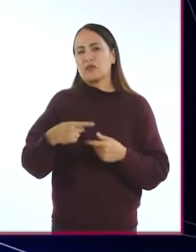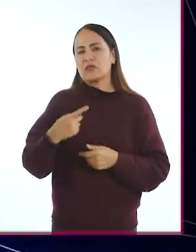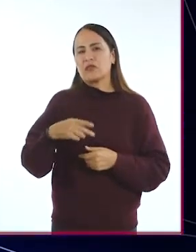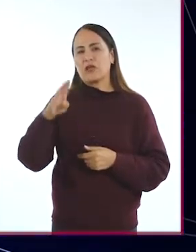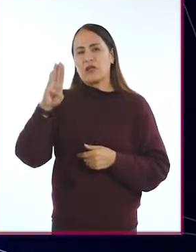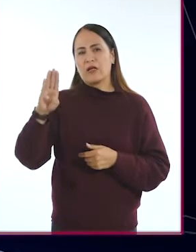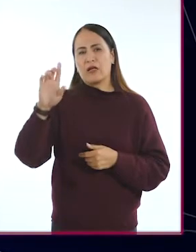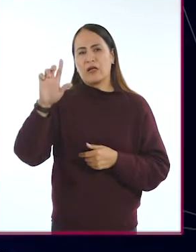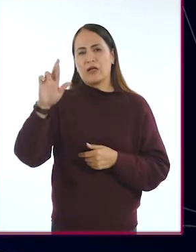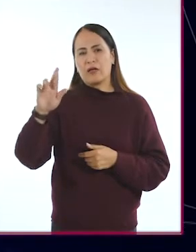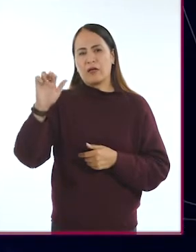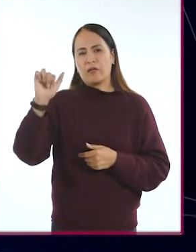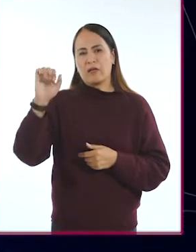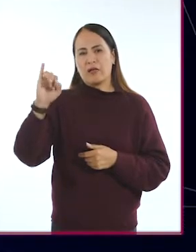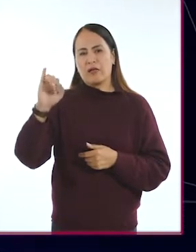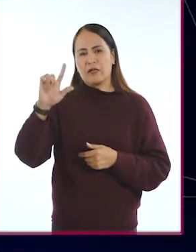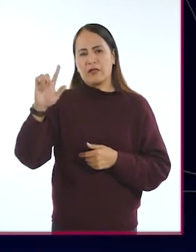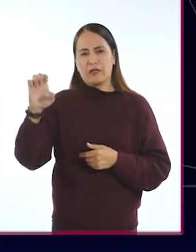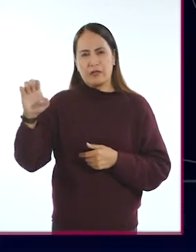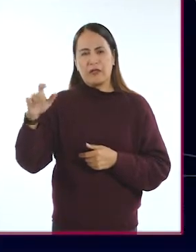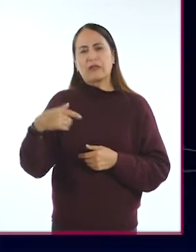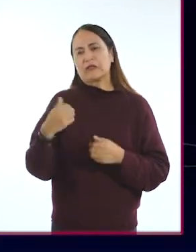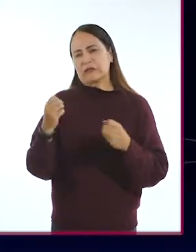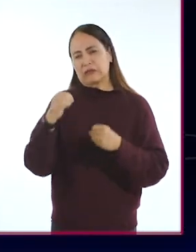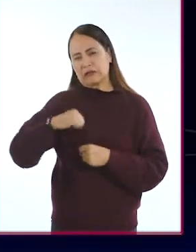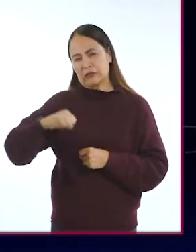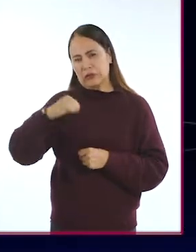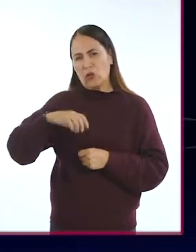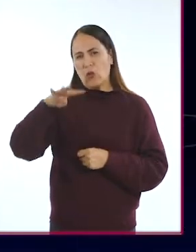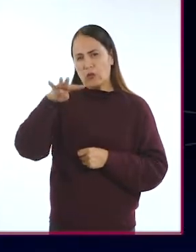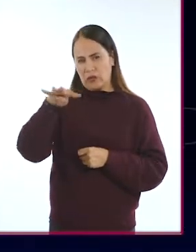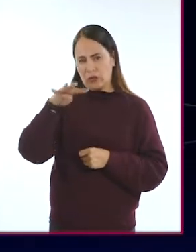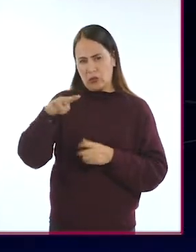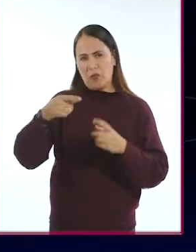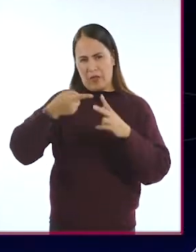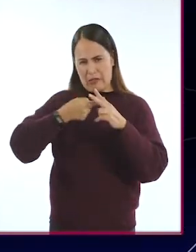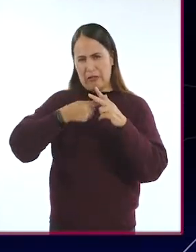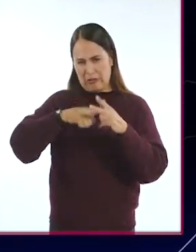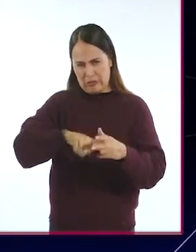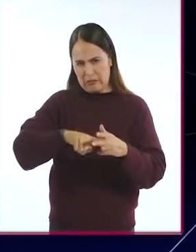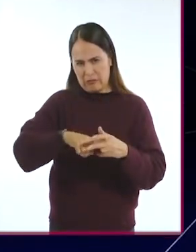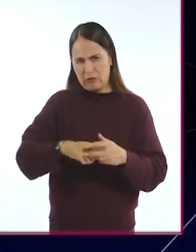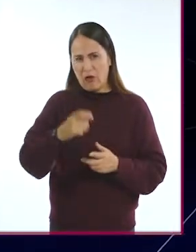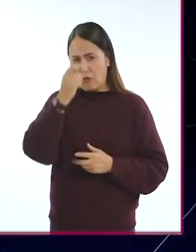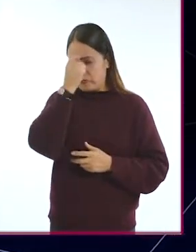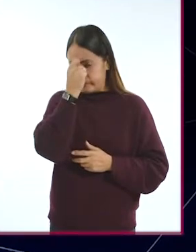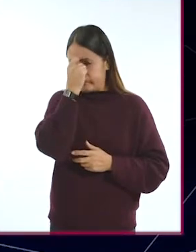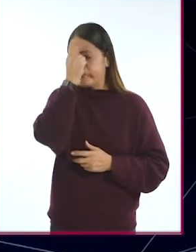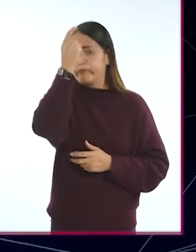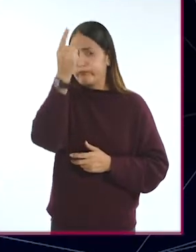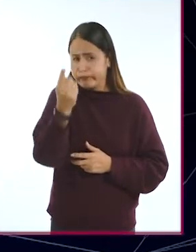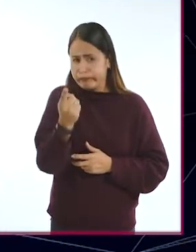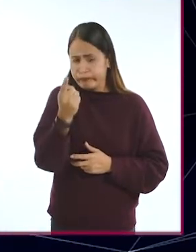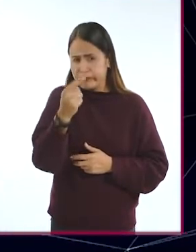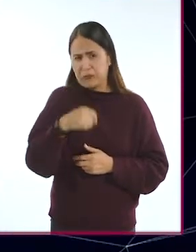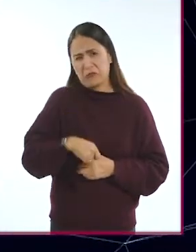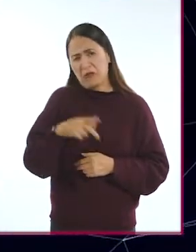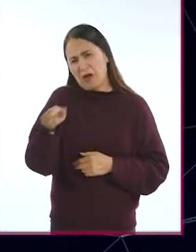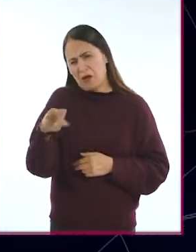Louis Braille, que en principios del siglo XIX inventó a partir de un